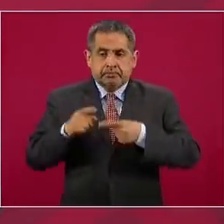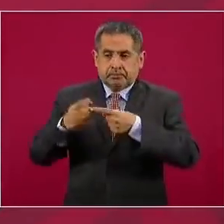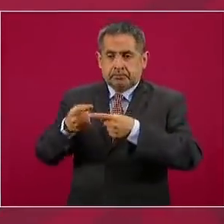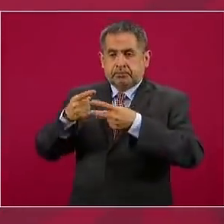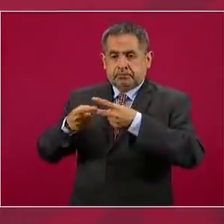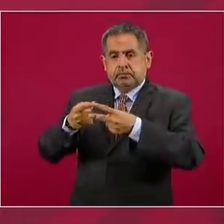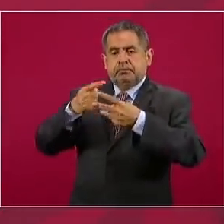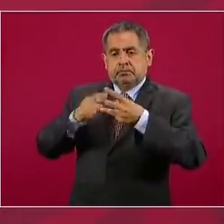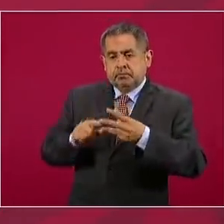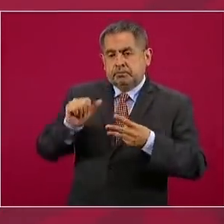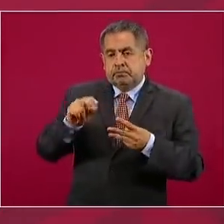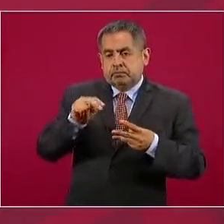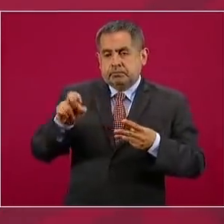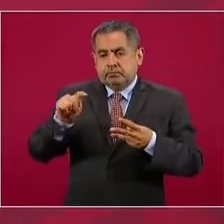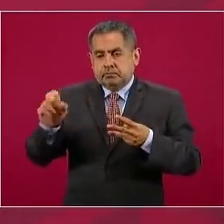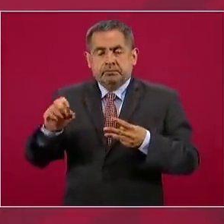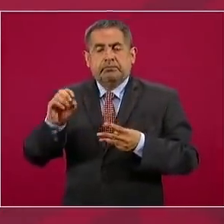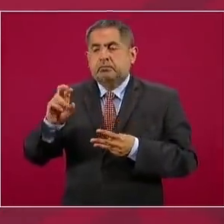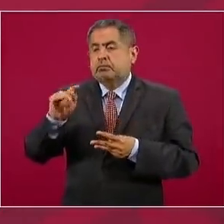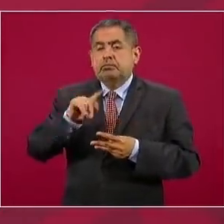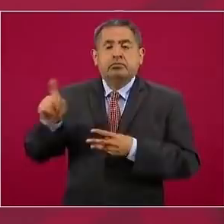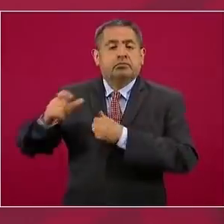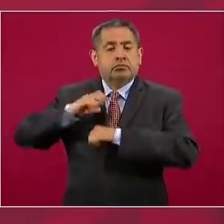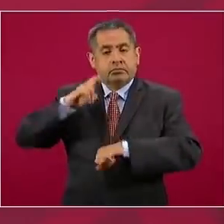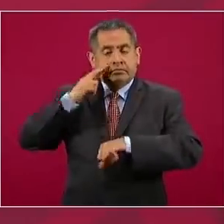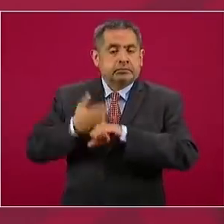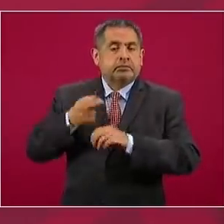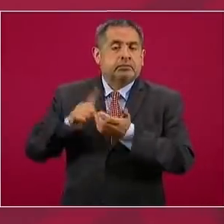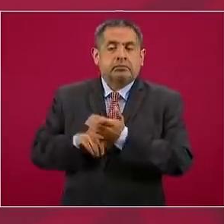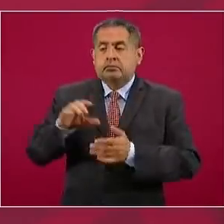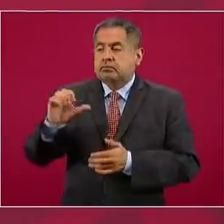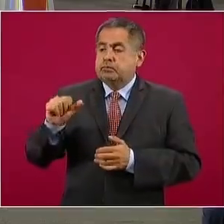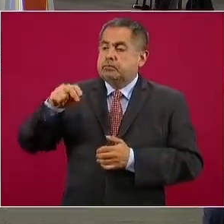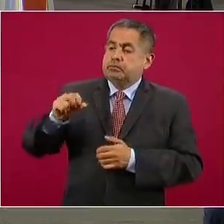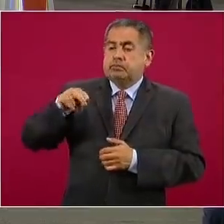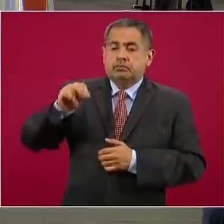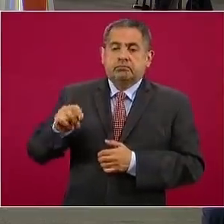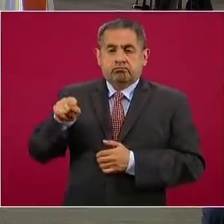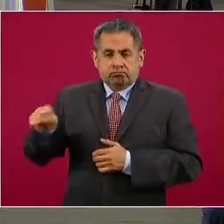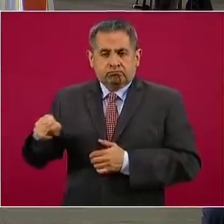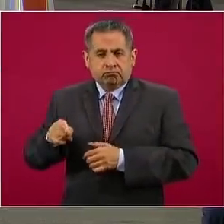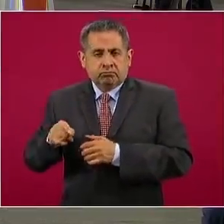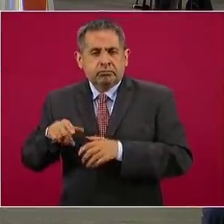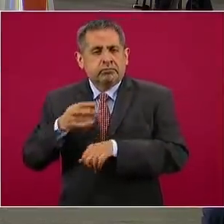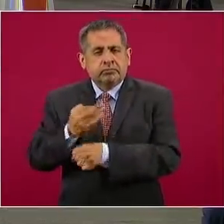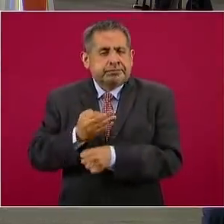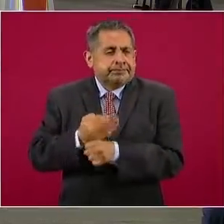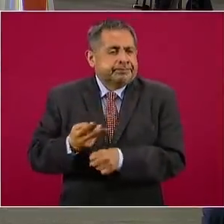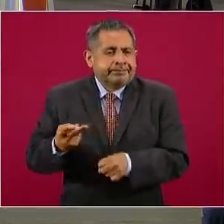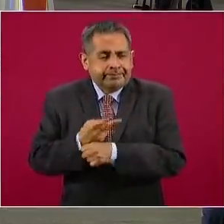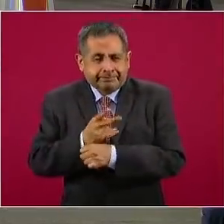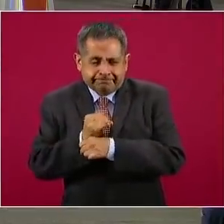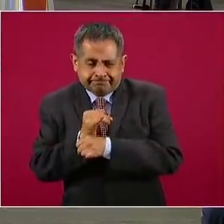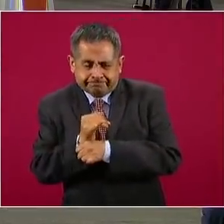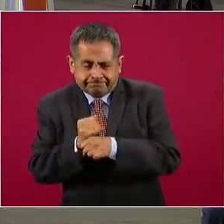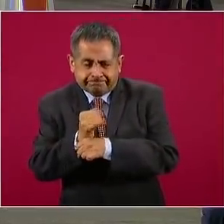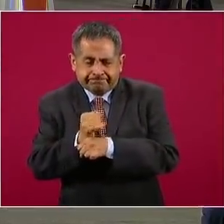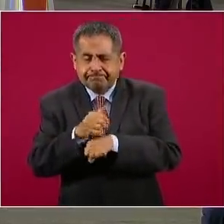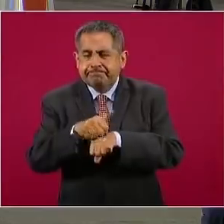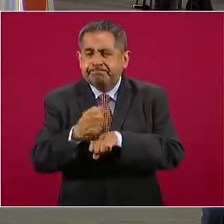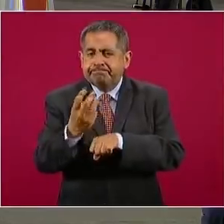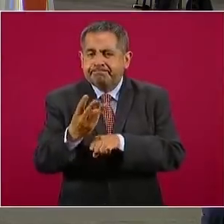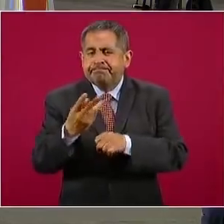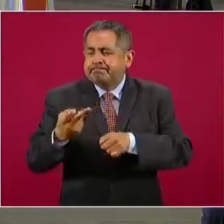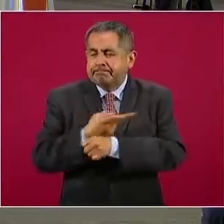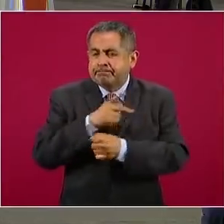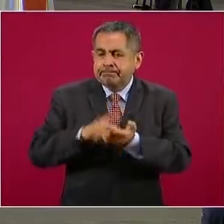a Annette Ortiz, que tiene a su cargo por parte de Cancino, este estudio fase 3 que llega a México a partir